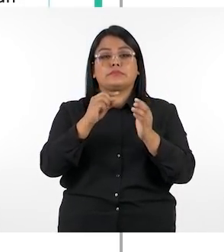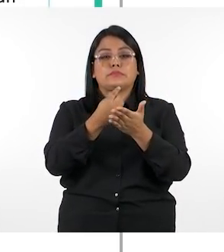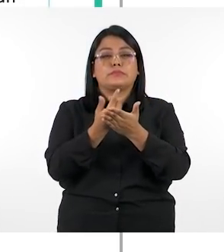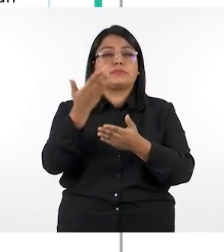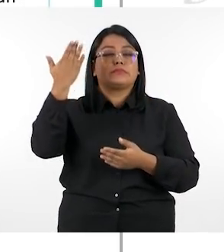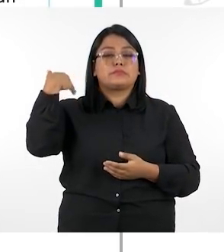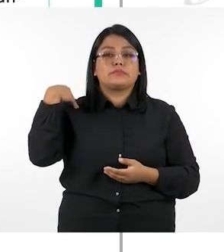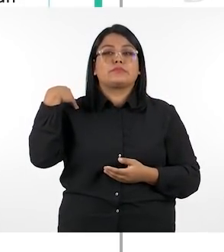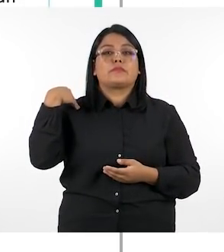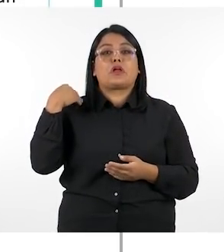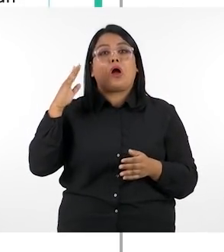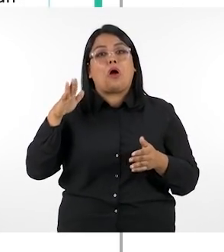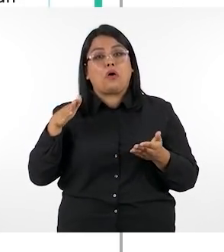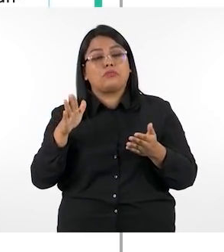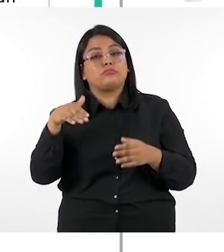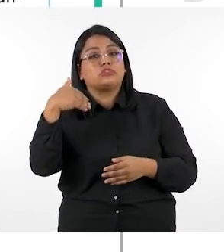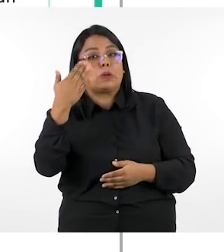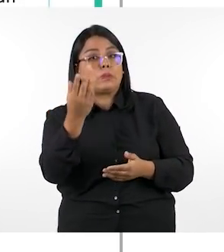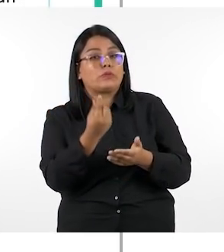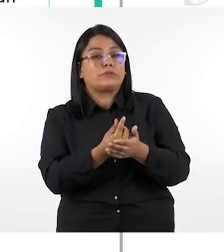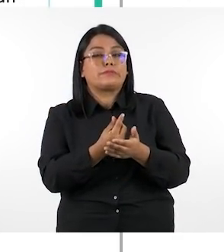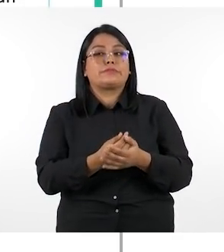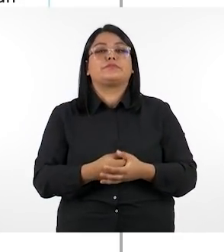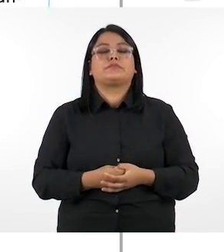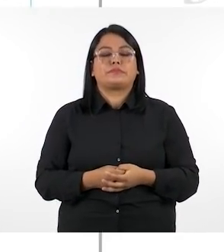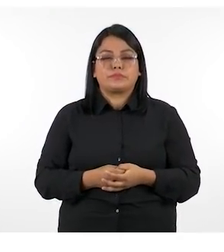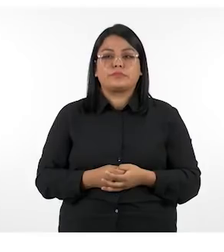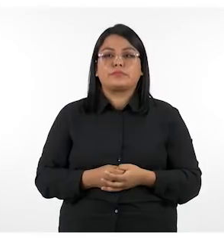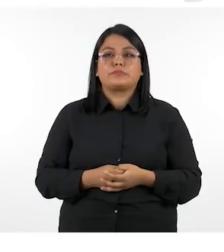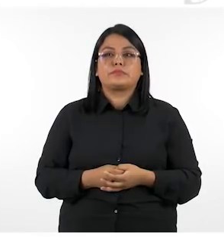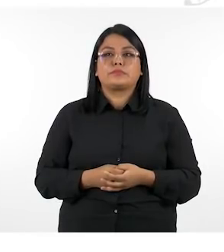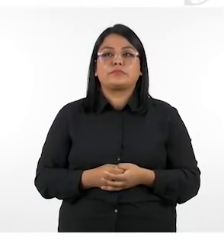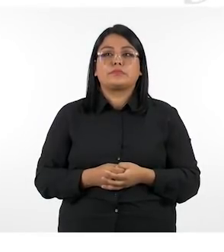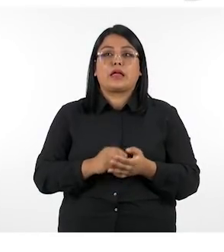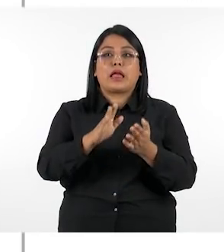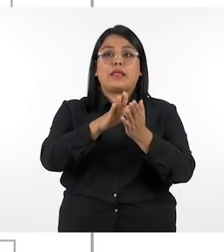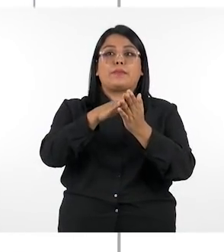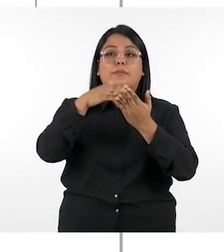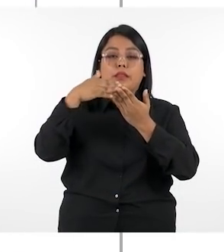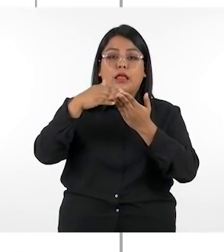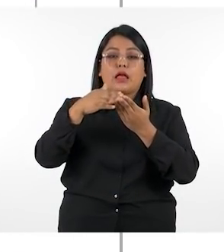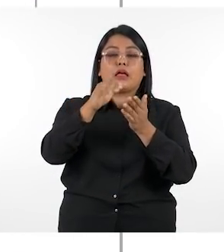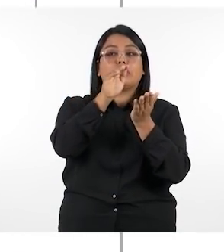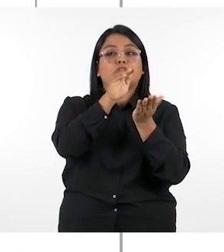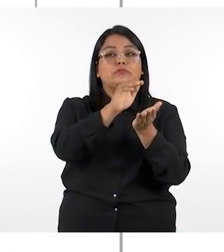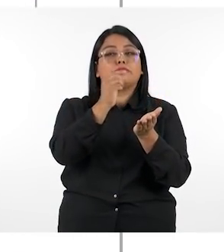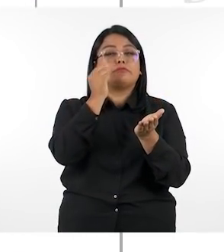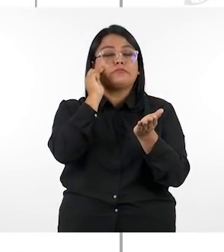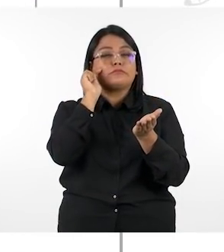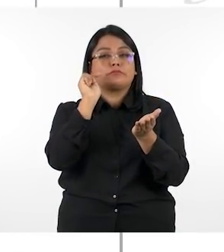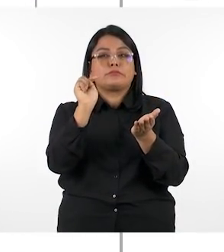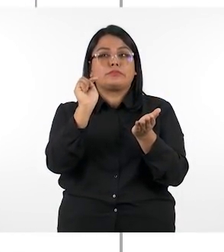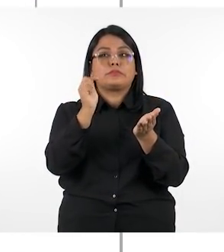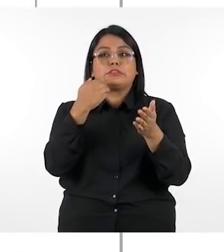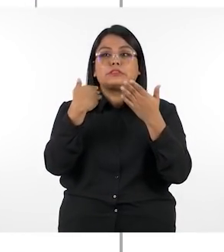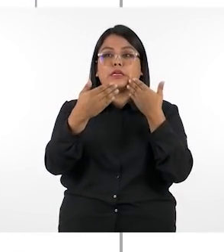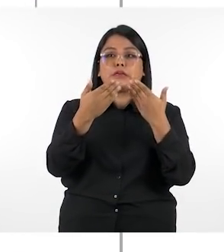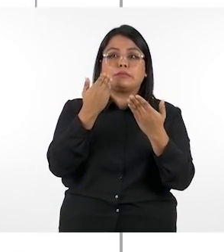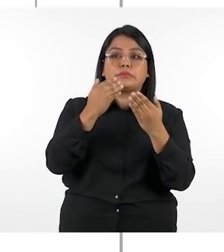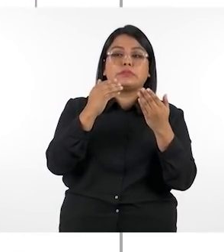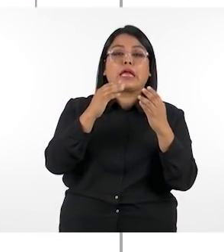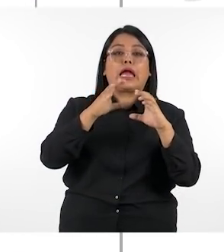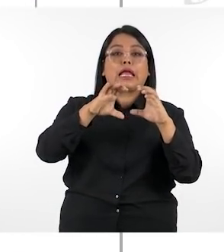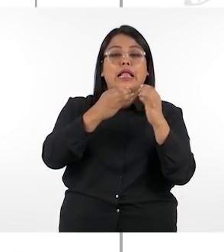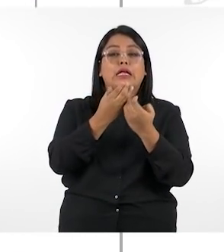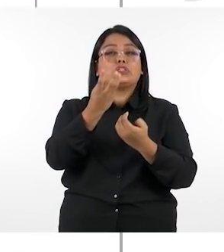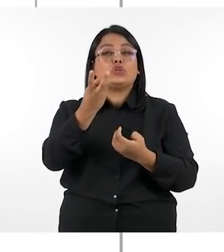de grados anteriores o posteriores el plan de la unidad aquí se detalla cuántas